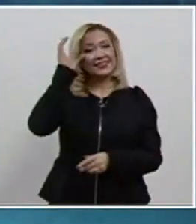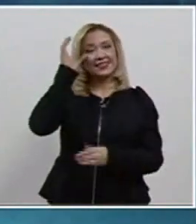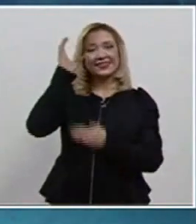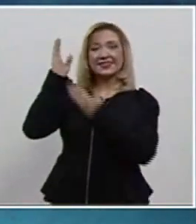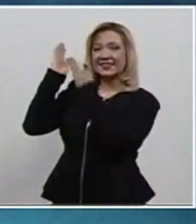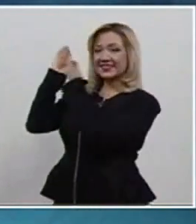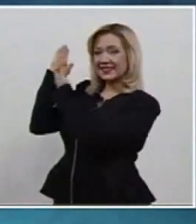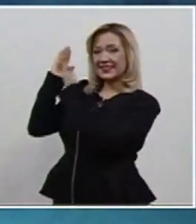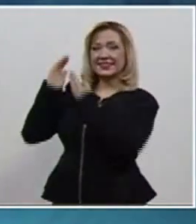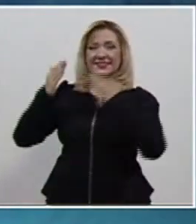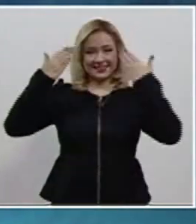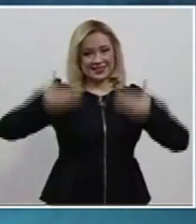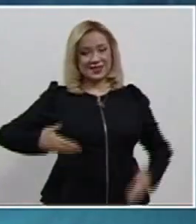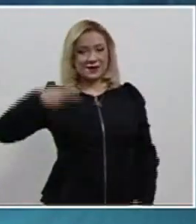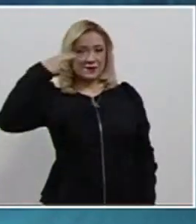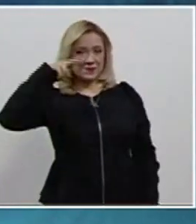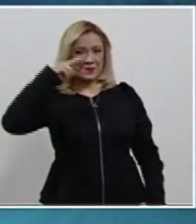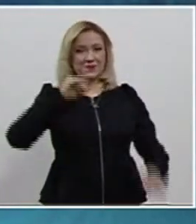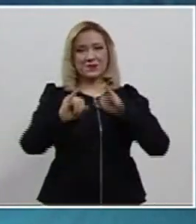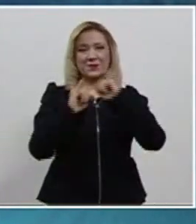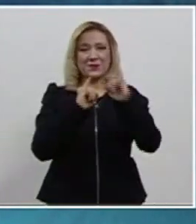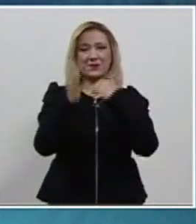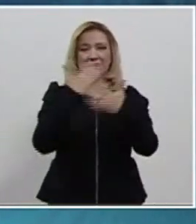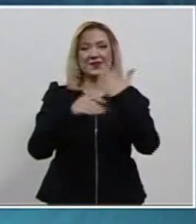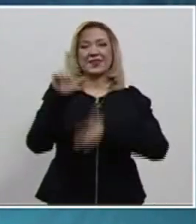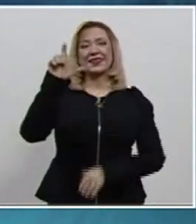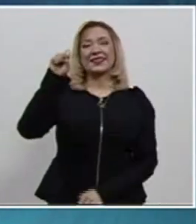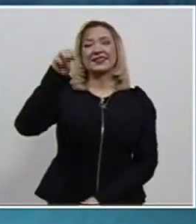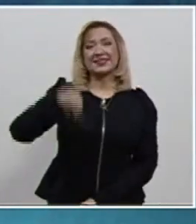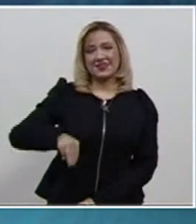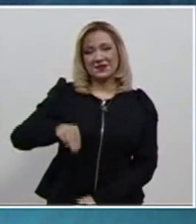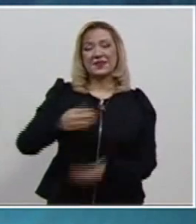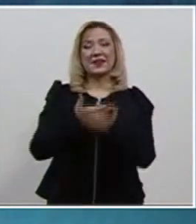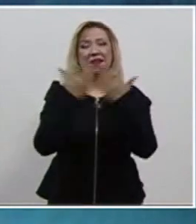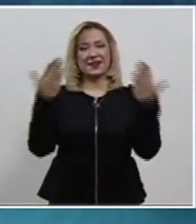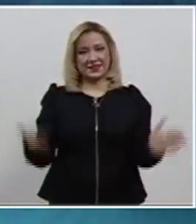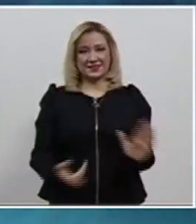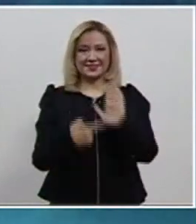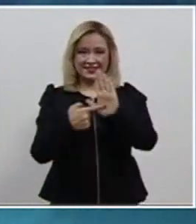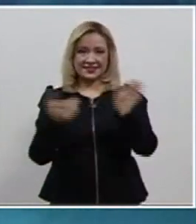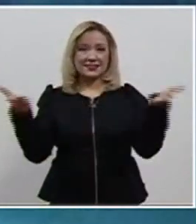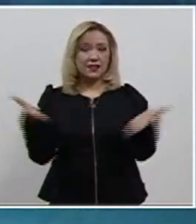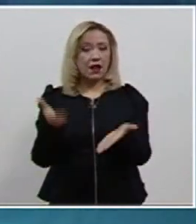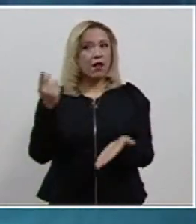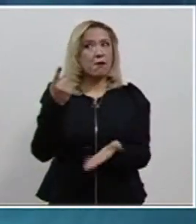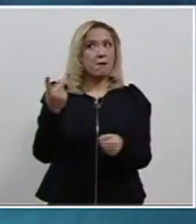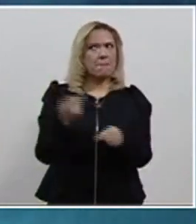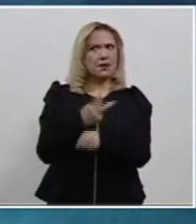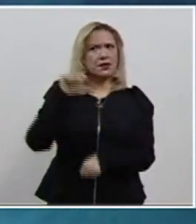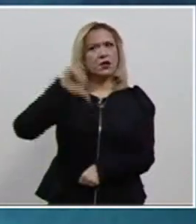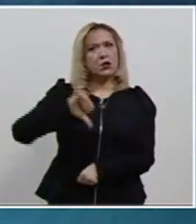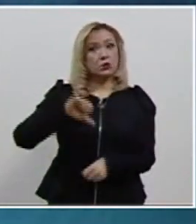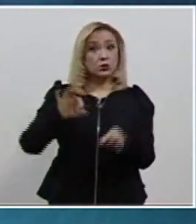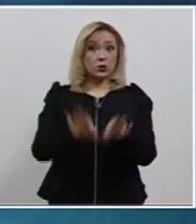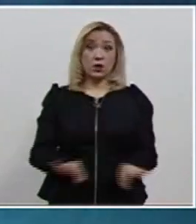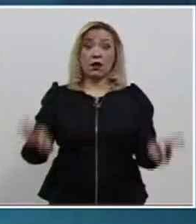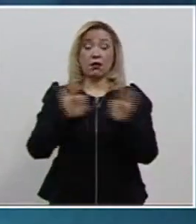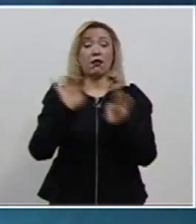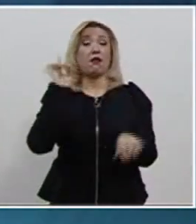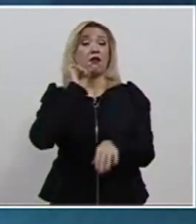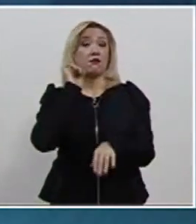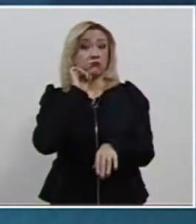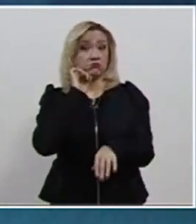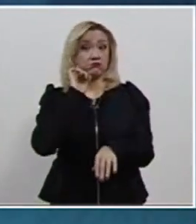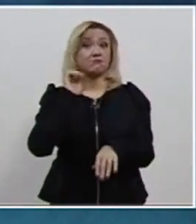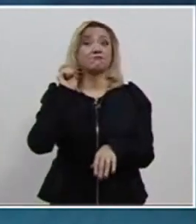Nidia Díaz en la interpretación en lengua de señas mexicana, estamos listas para presentarle la información más importante hasta el